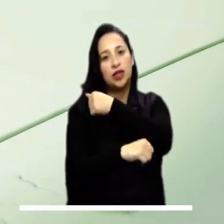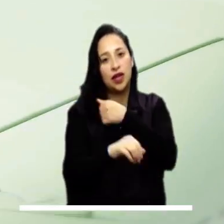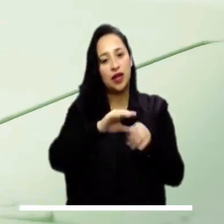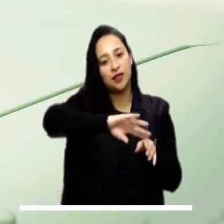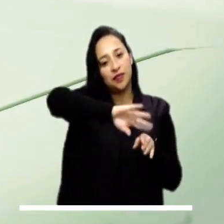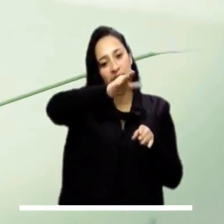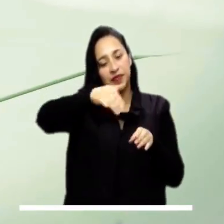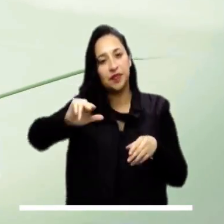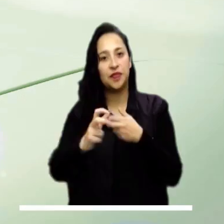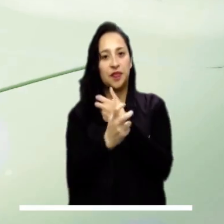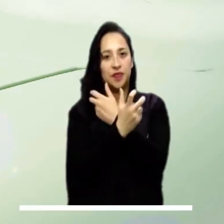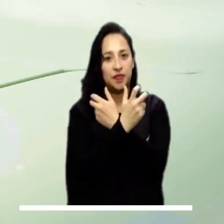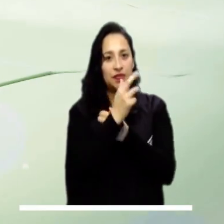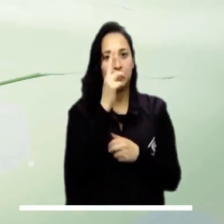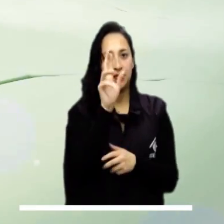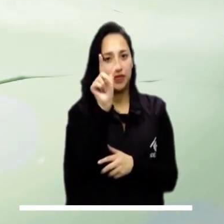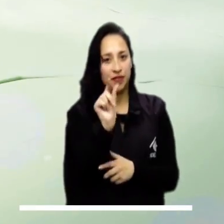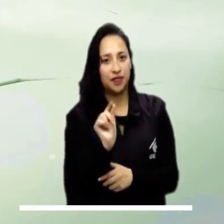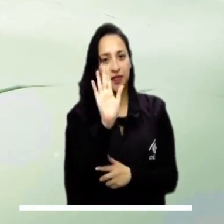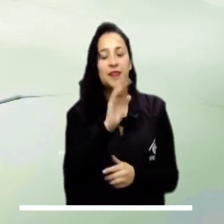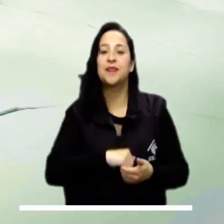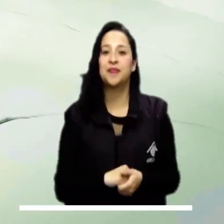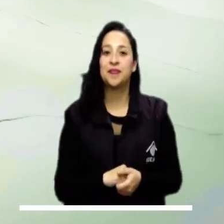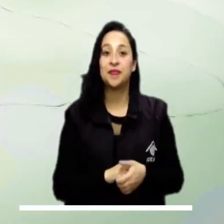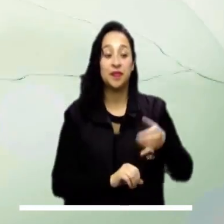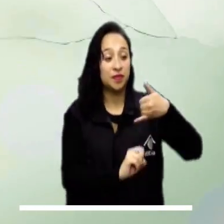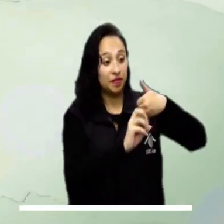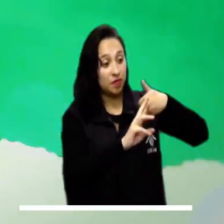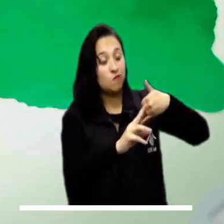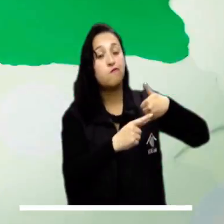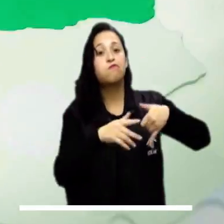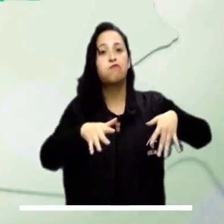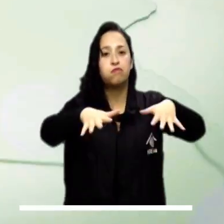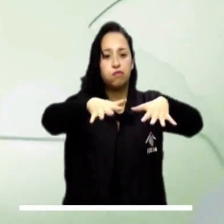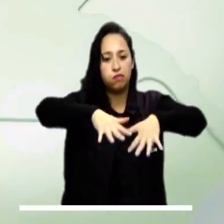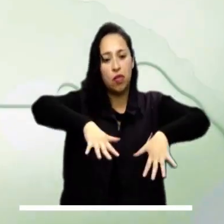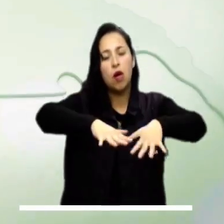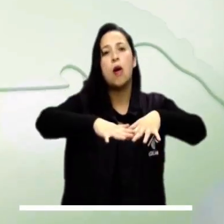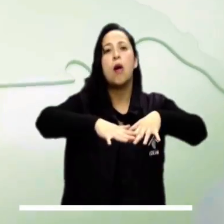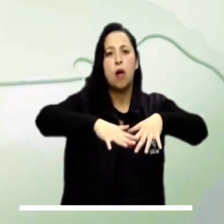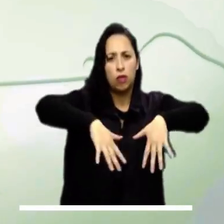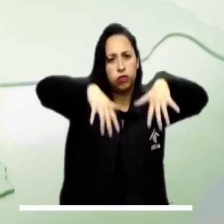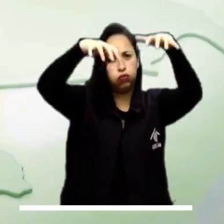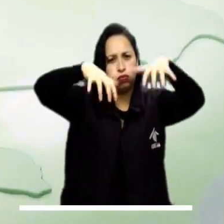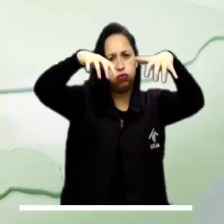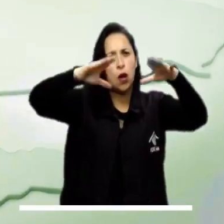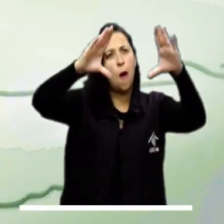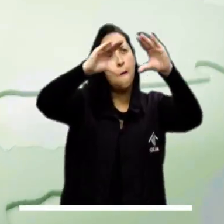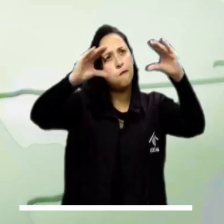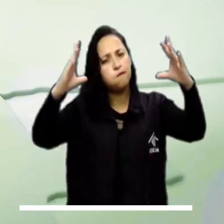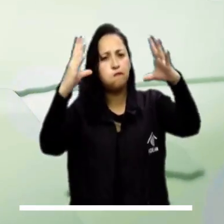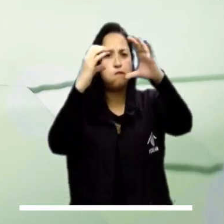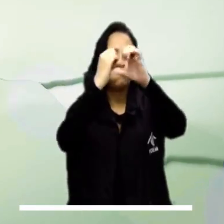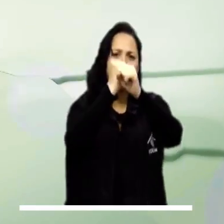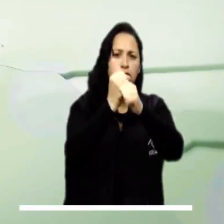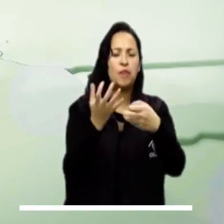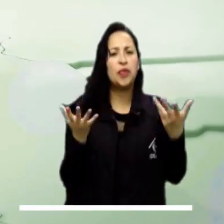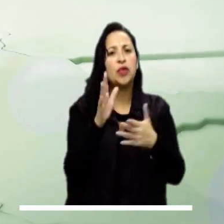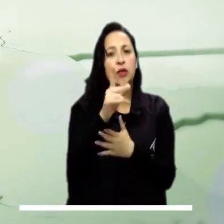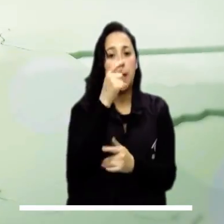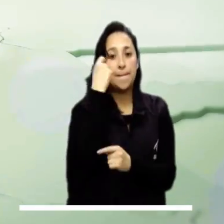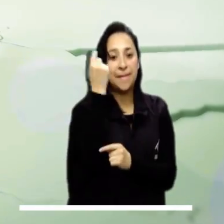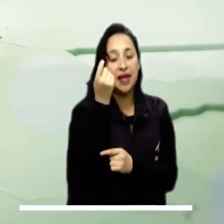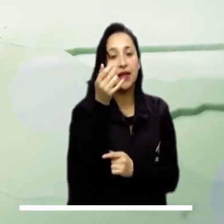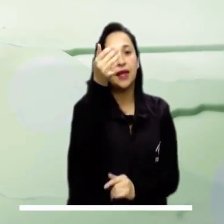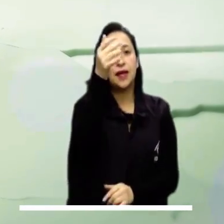Santander, Boyacá, Antioquia, Huila y Rizaralta. Sobre la Orinoquía prevalecerán las condiciones nubladas y se advierten lluvias constantes